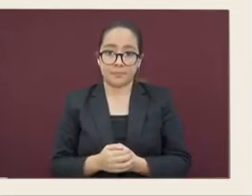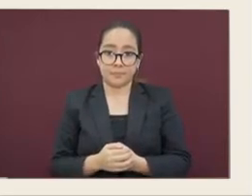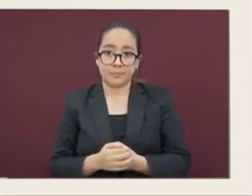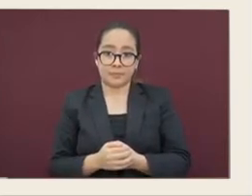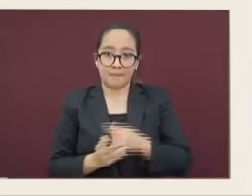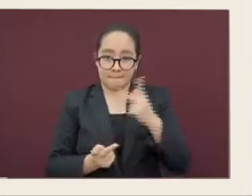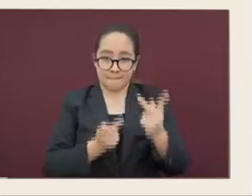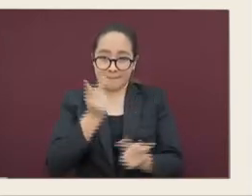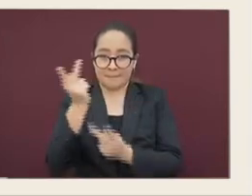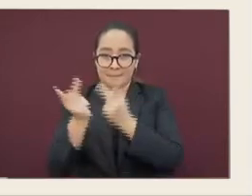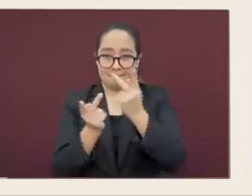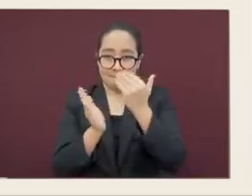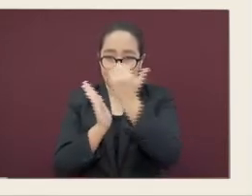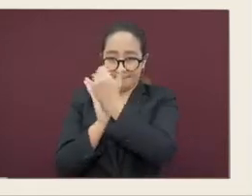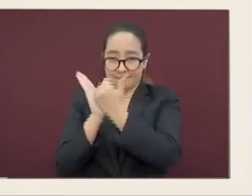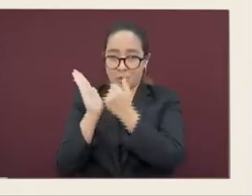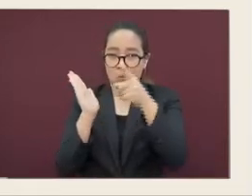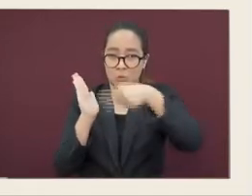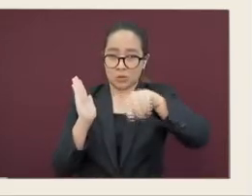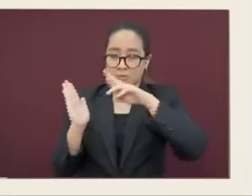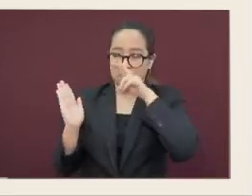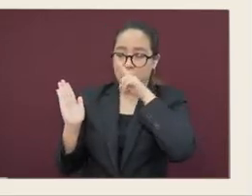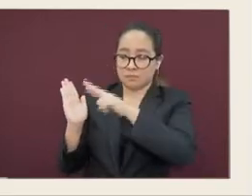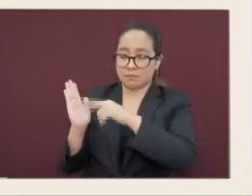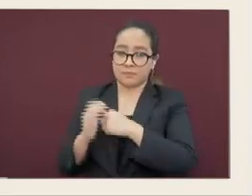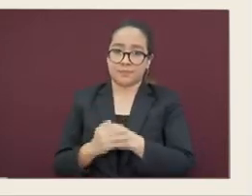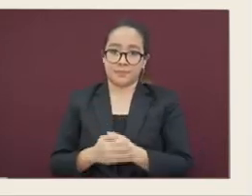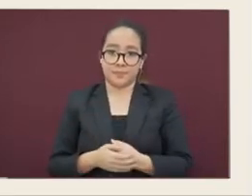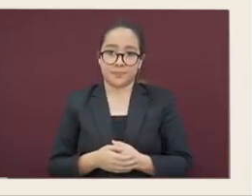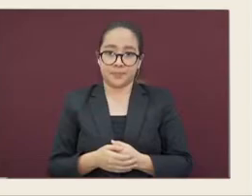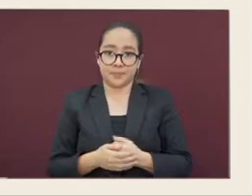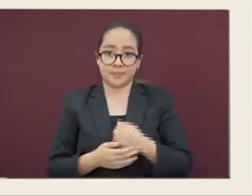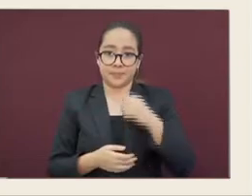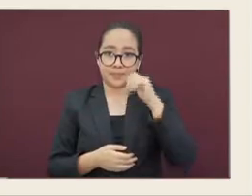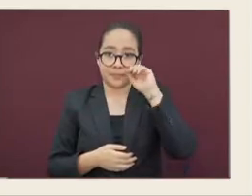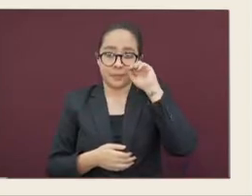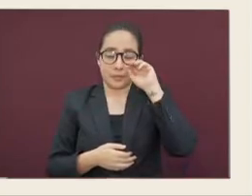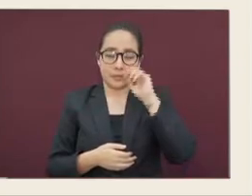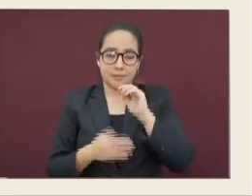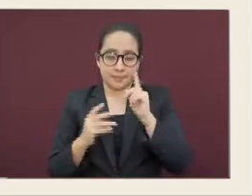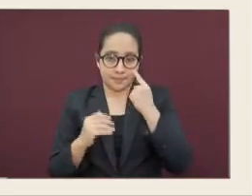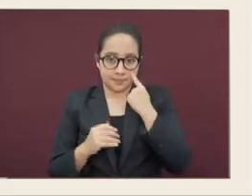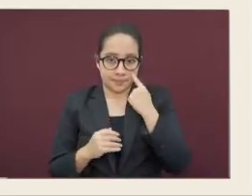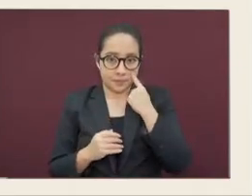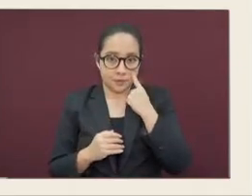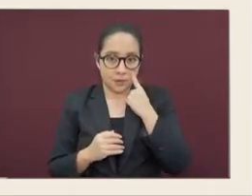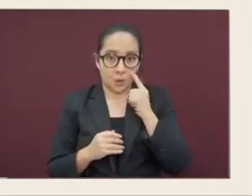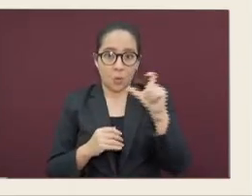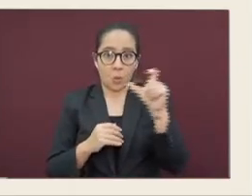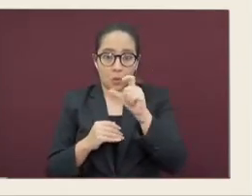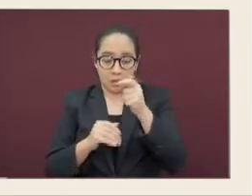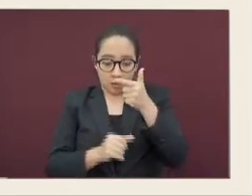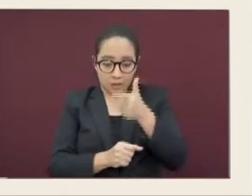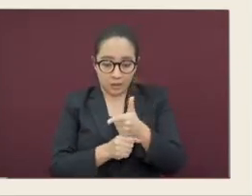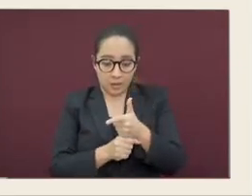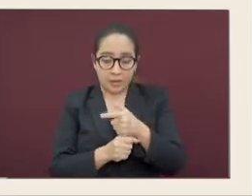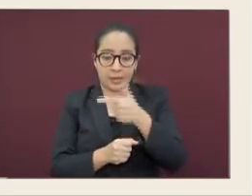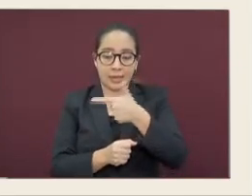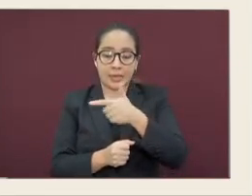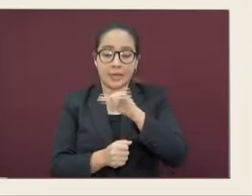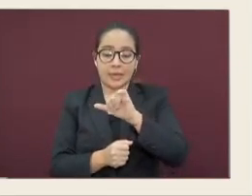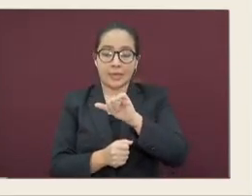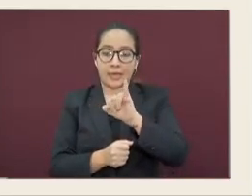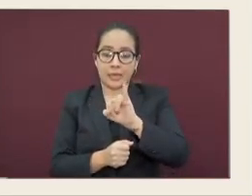preguntas que deben responder. Ahora, al llegar en donde dice giro, si han,